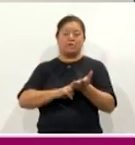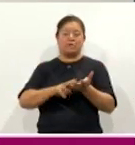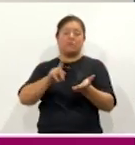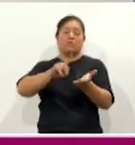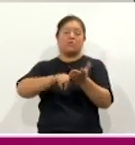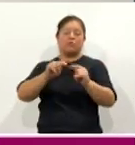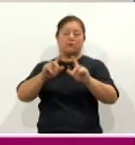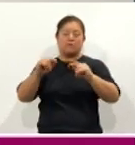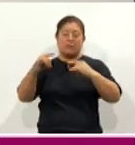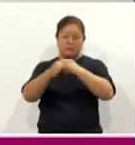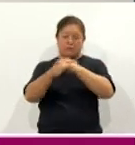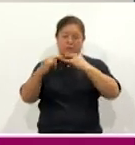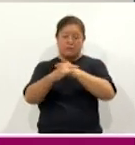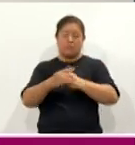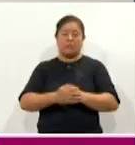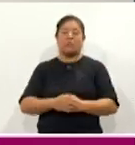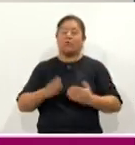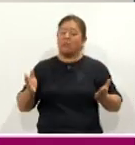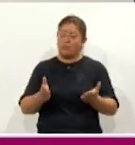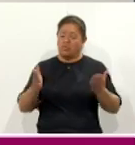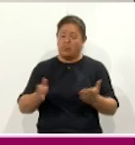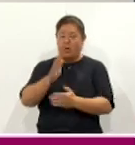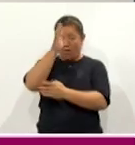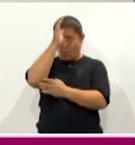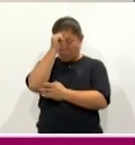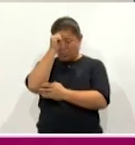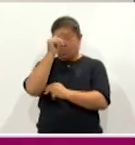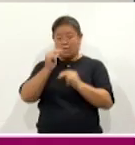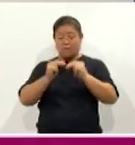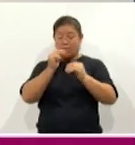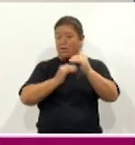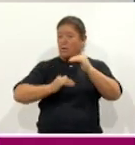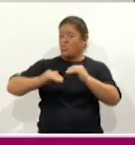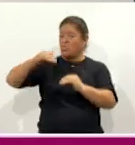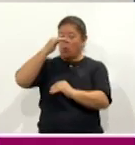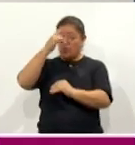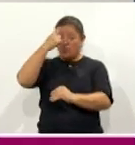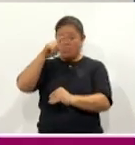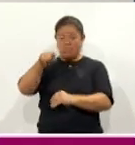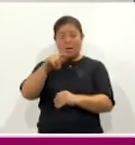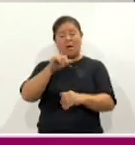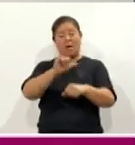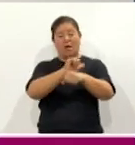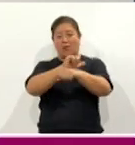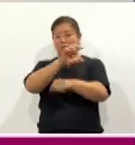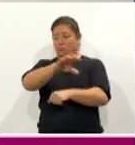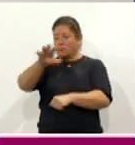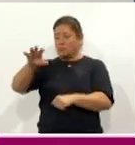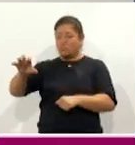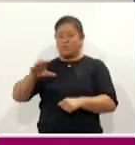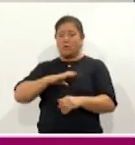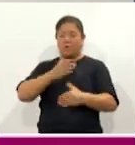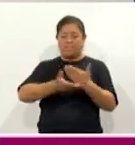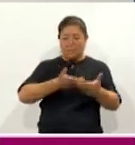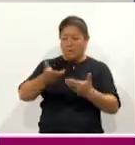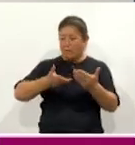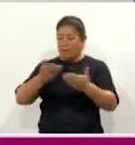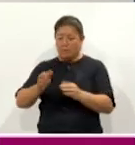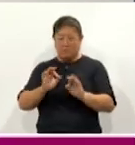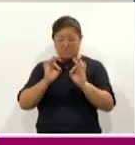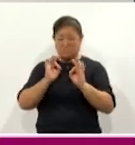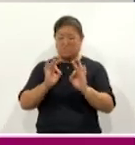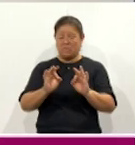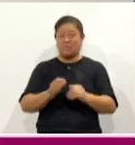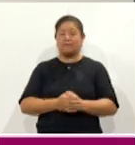Tlaxcala. Vamos a impulsar acuerdos al más alto nivel para dotar de unidades vehiculares equipadas para la prestación de los servicios de Ángeles Verdes,